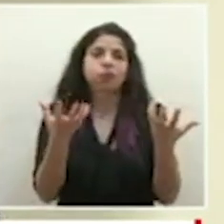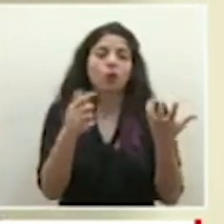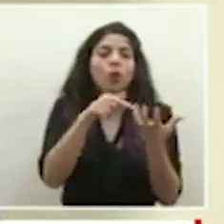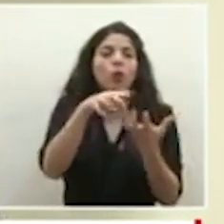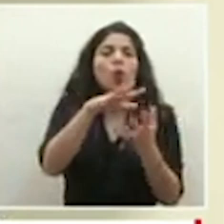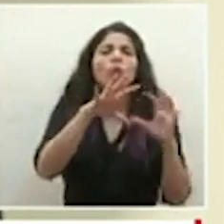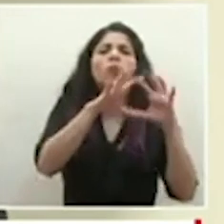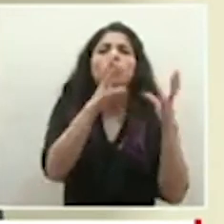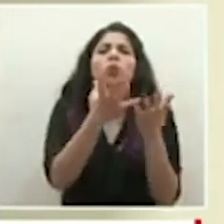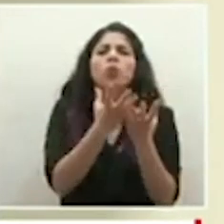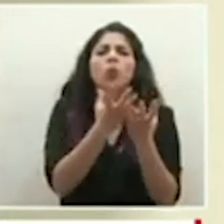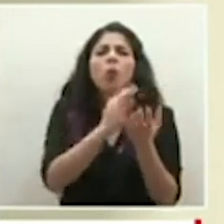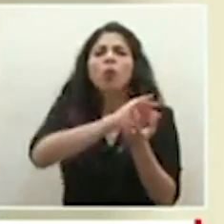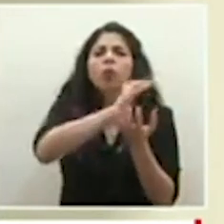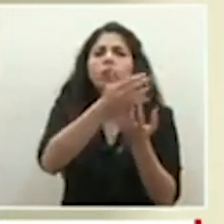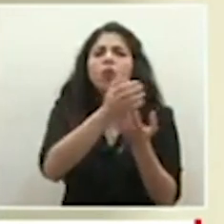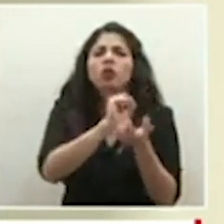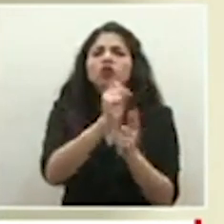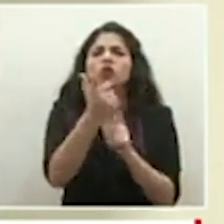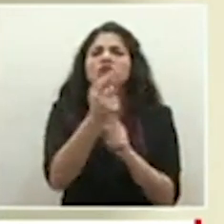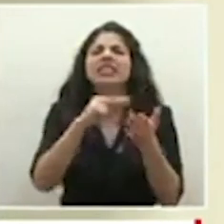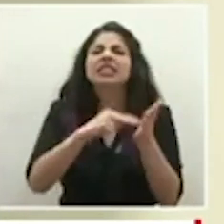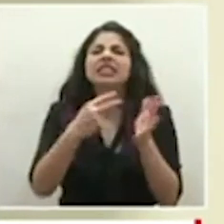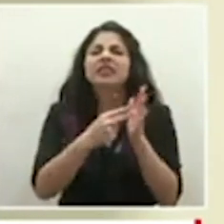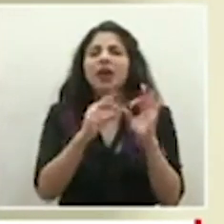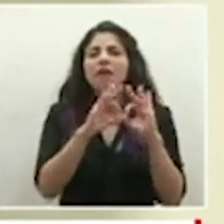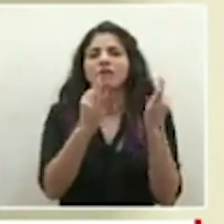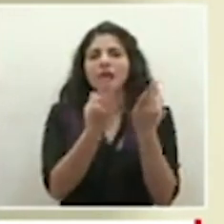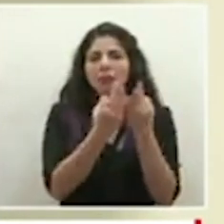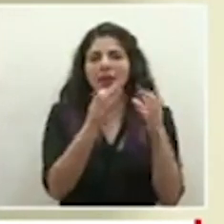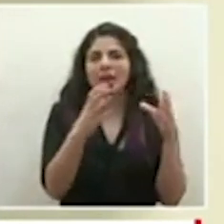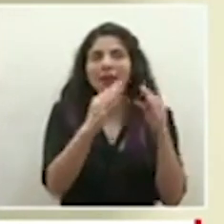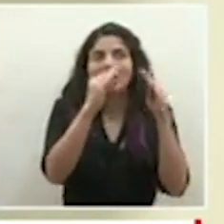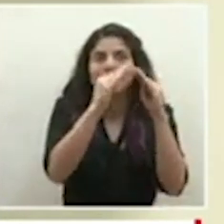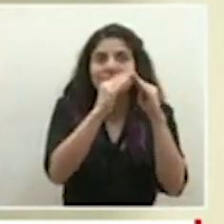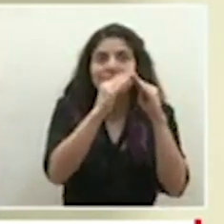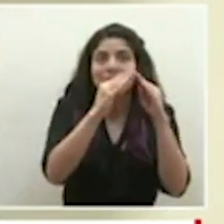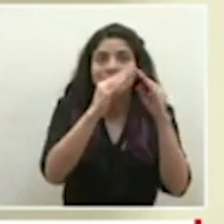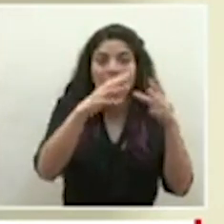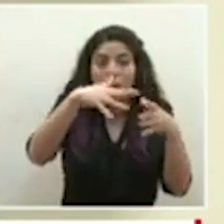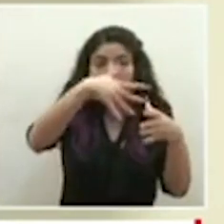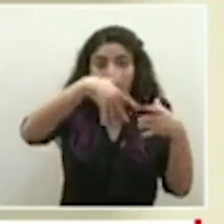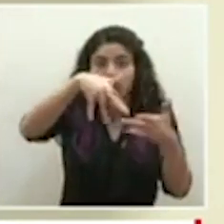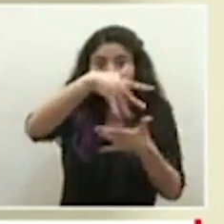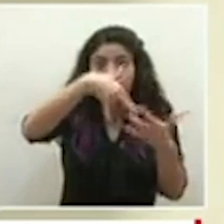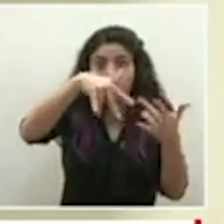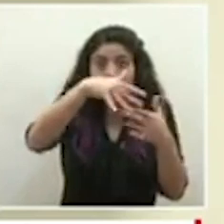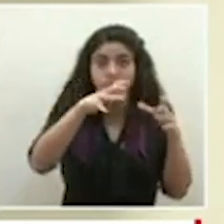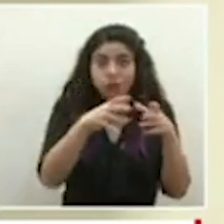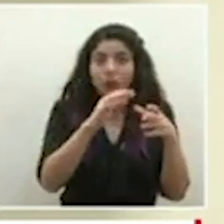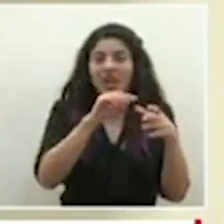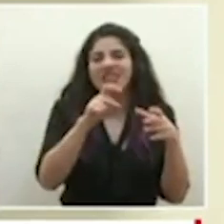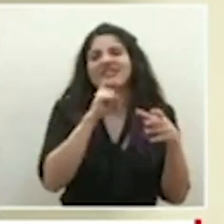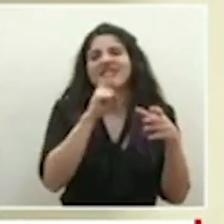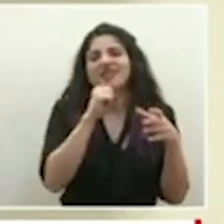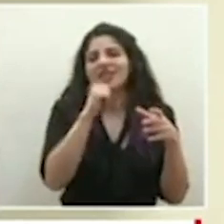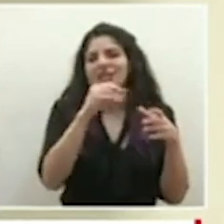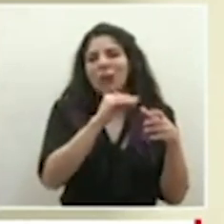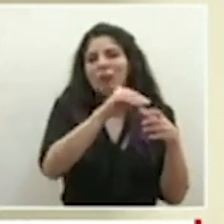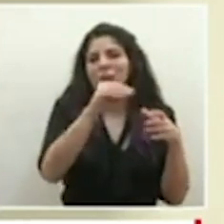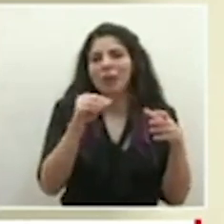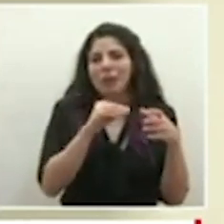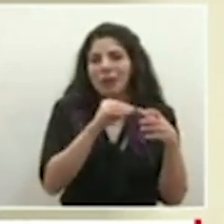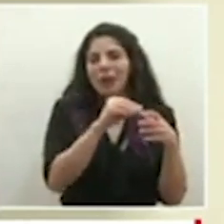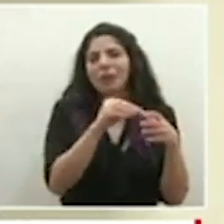el núcleo familiar y que uno considera que prácticamente los integrantes de esa burbuja social es muy difícil que no se infecten en algún momento